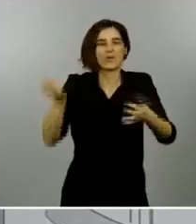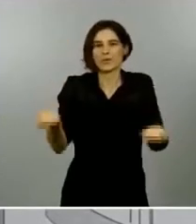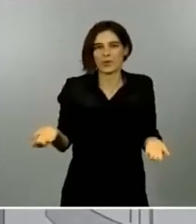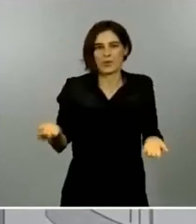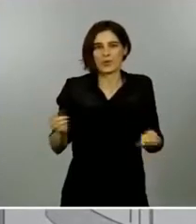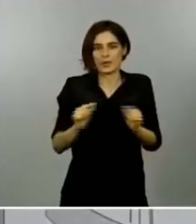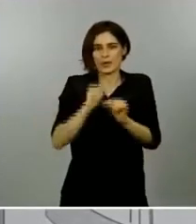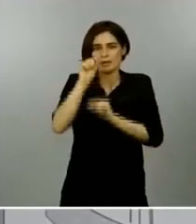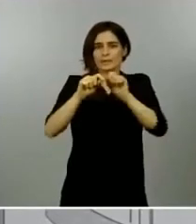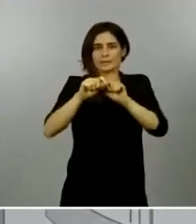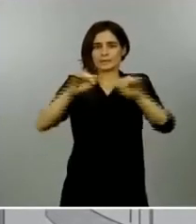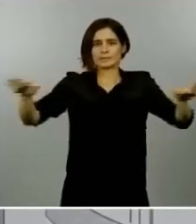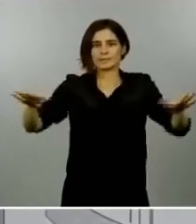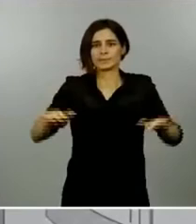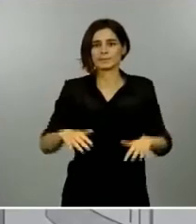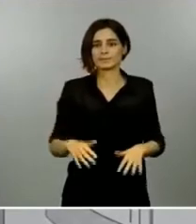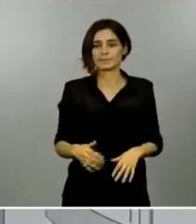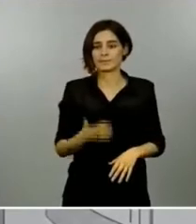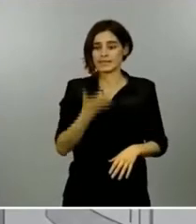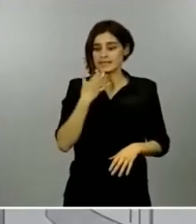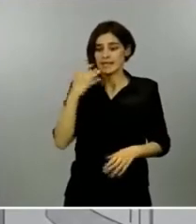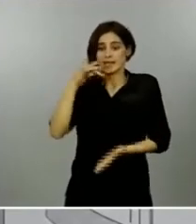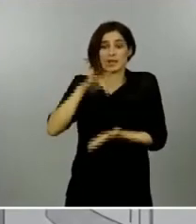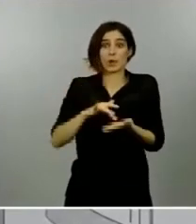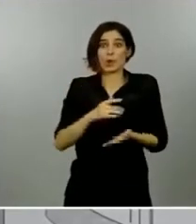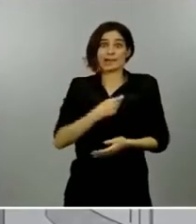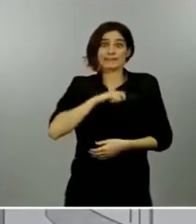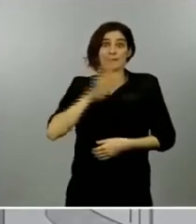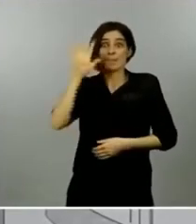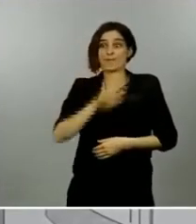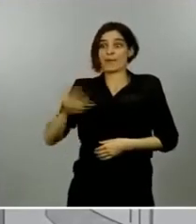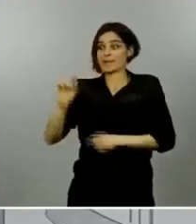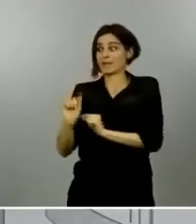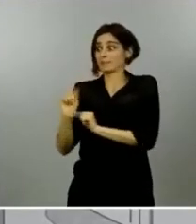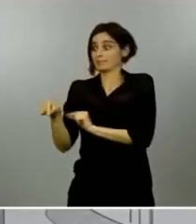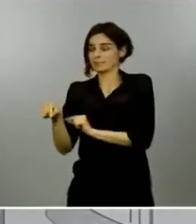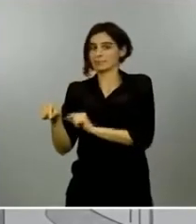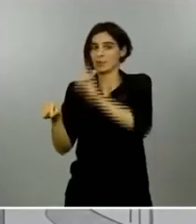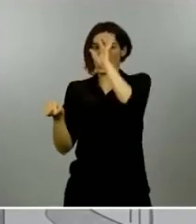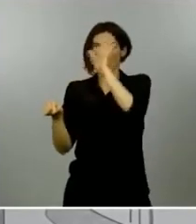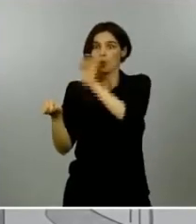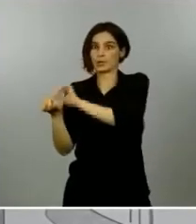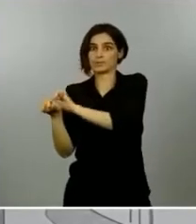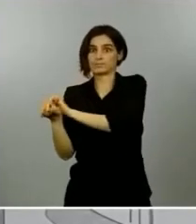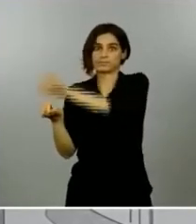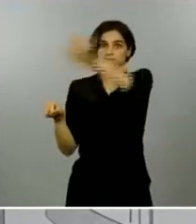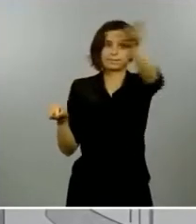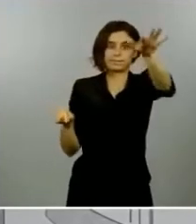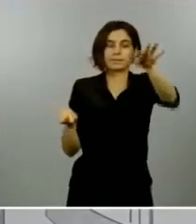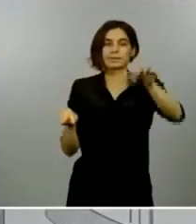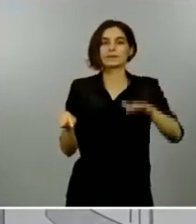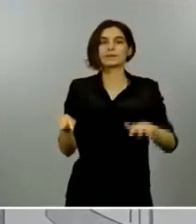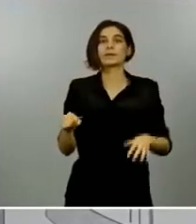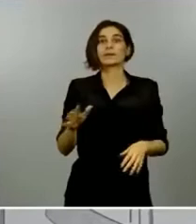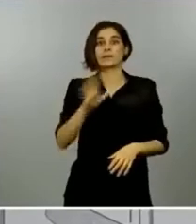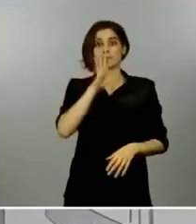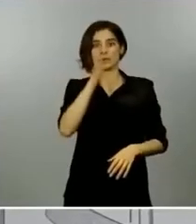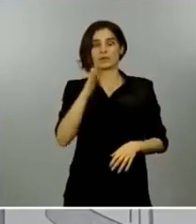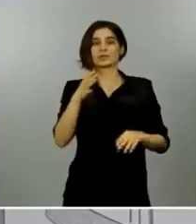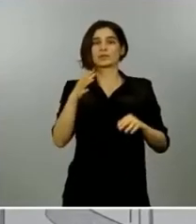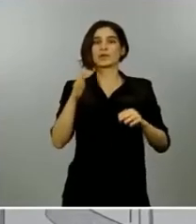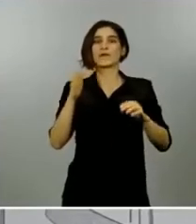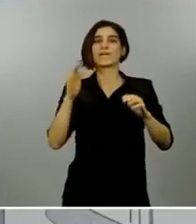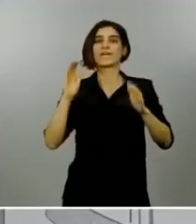punto del país incide, lógicamente, en los demás territorios. Y por encima de todo, la desescalada estará guiada por esos principios de